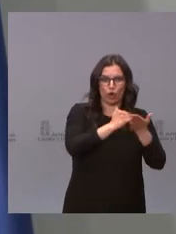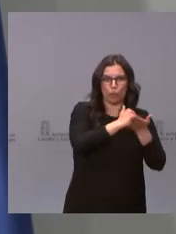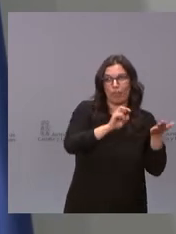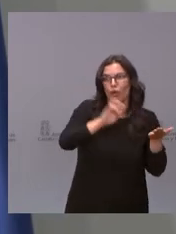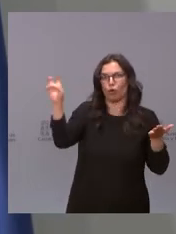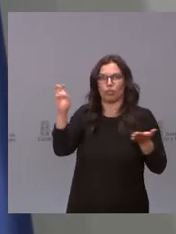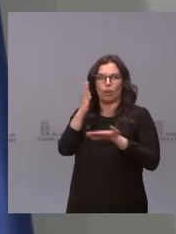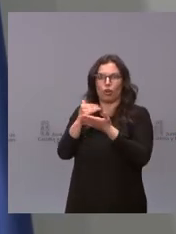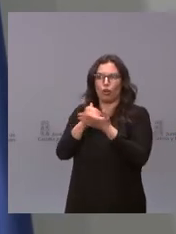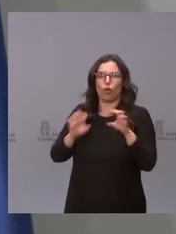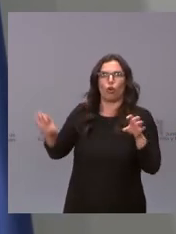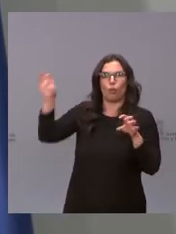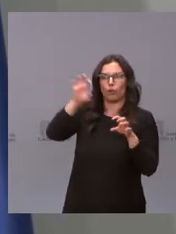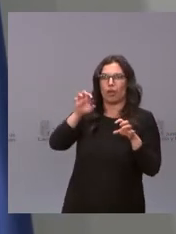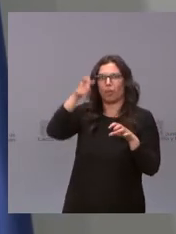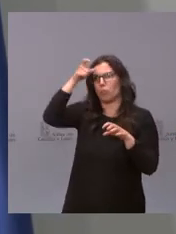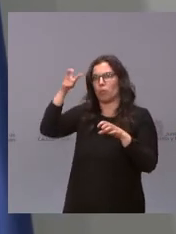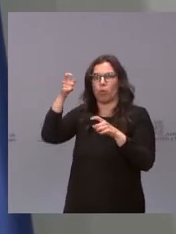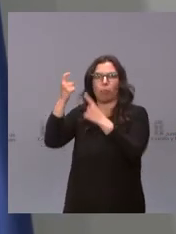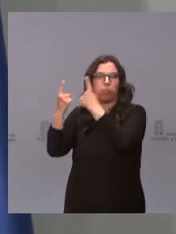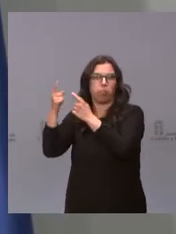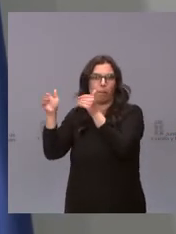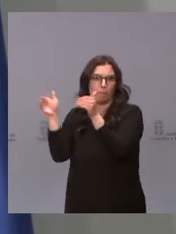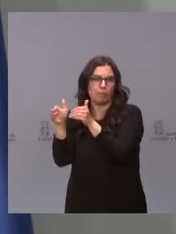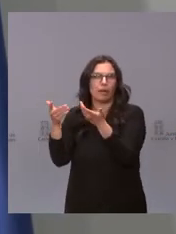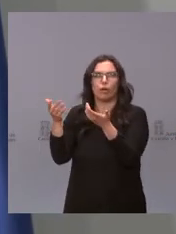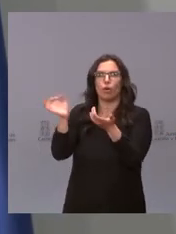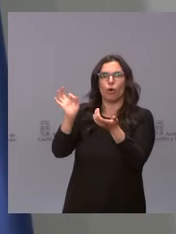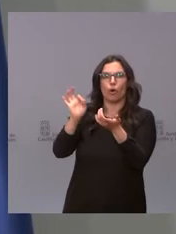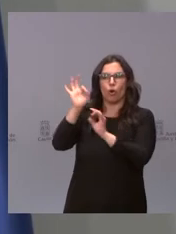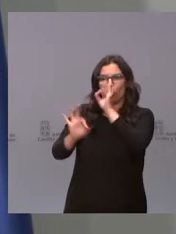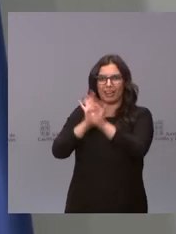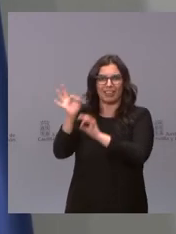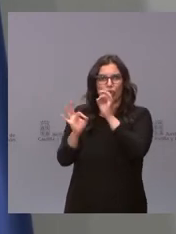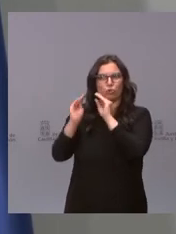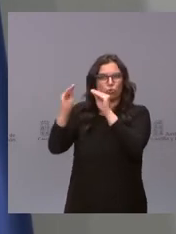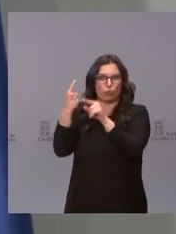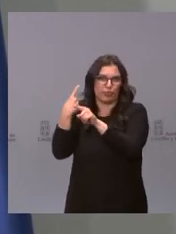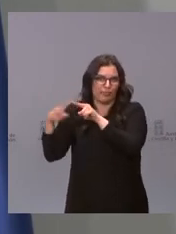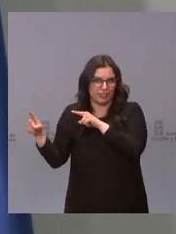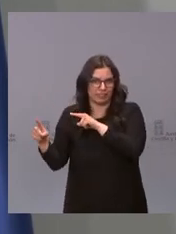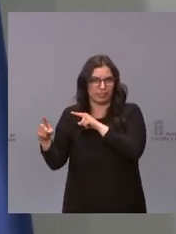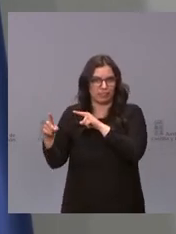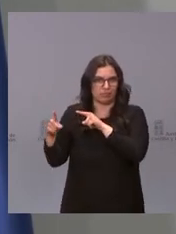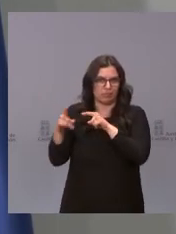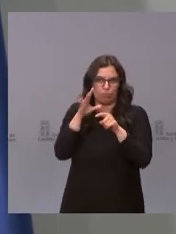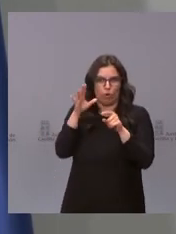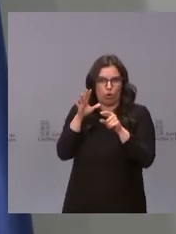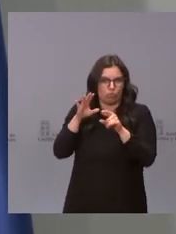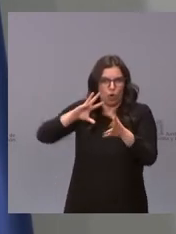muchísimo menor número de municipios o una composición municipal y geográfica diferente.